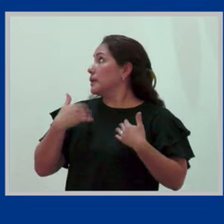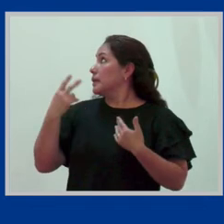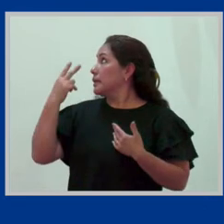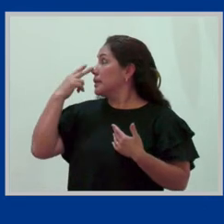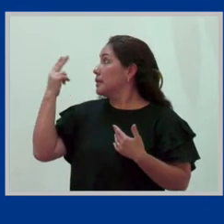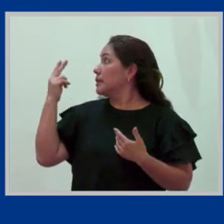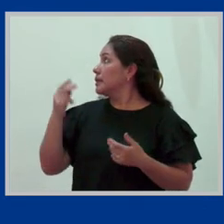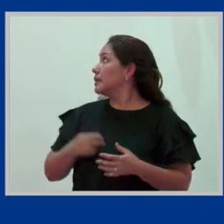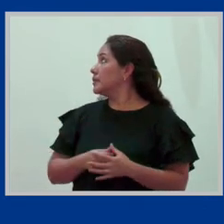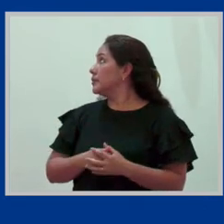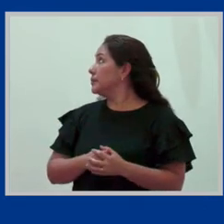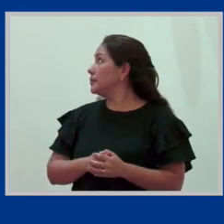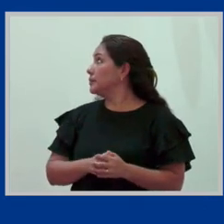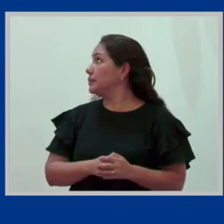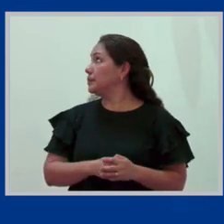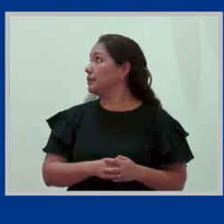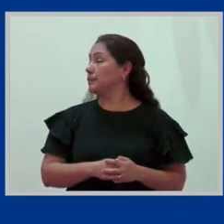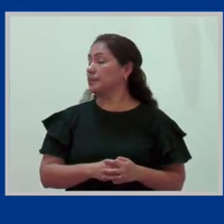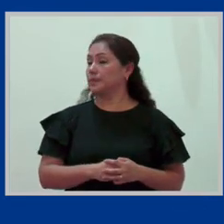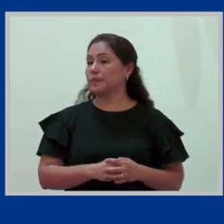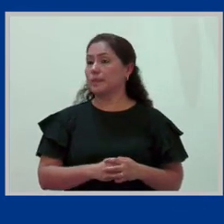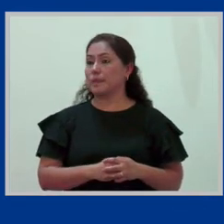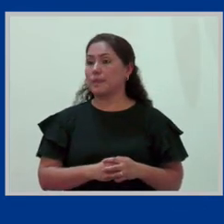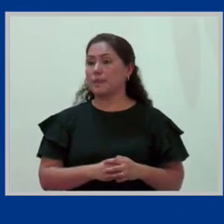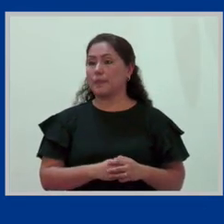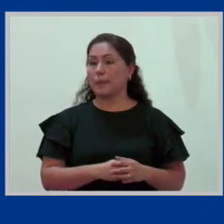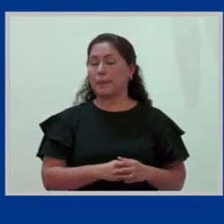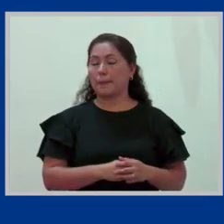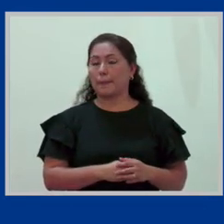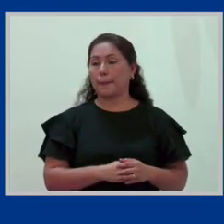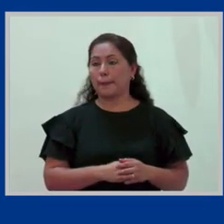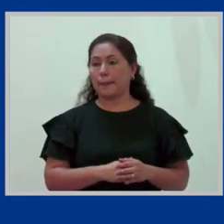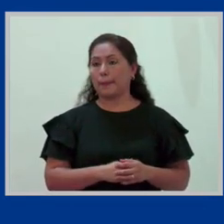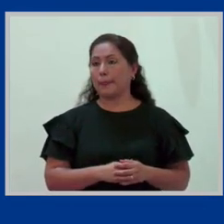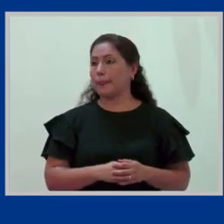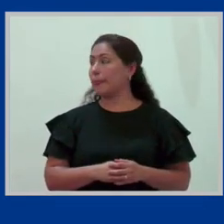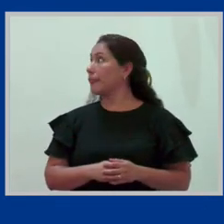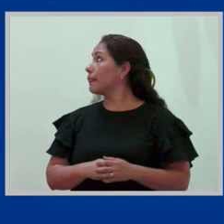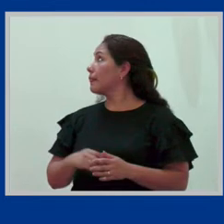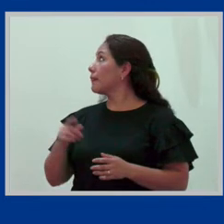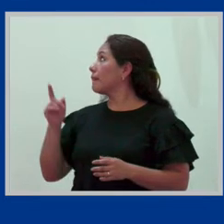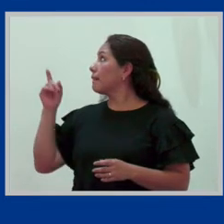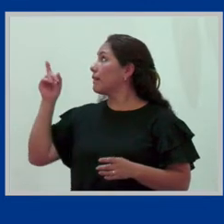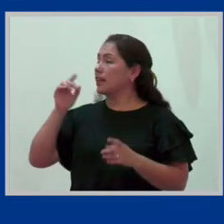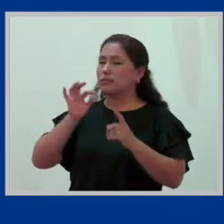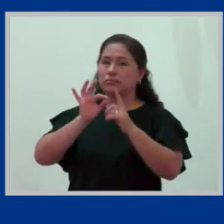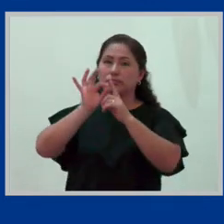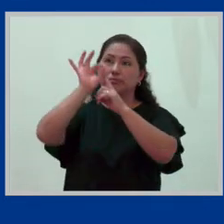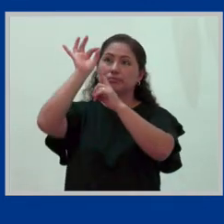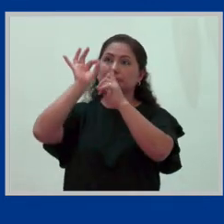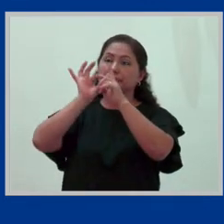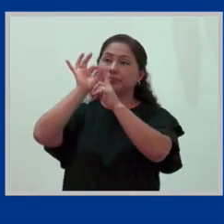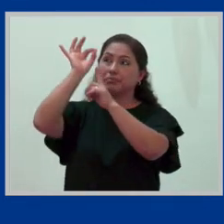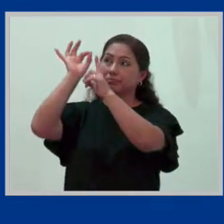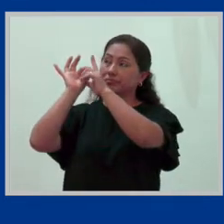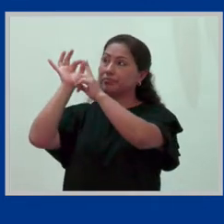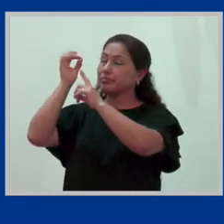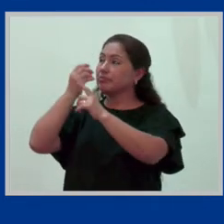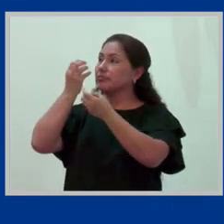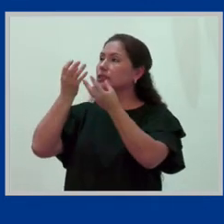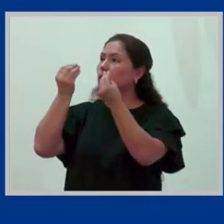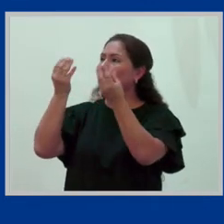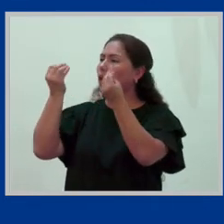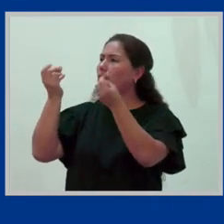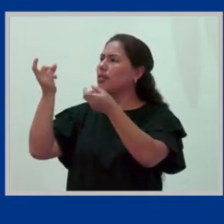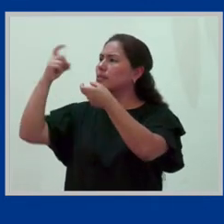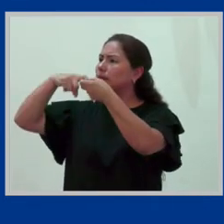seguir en la exposición, es que la brecha de participación, siempre ha habido brecha para empezar desde el año